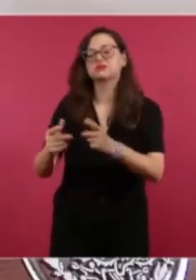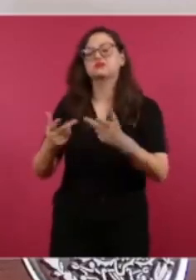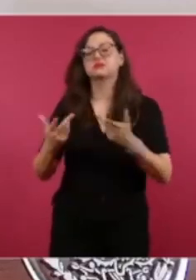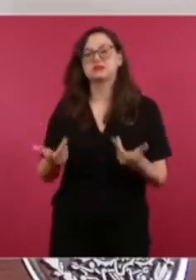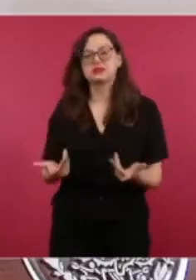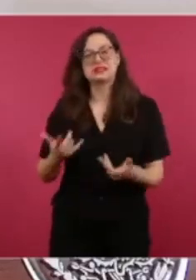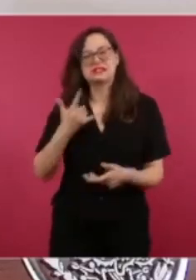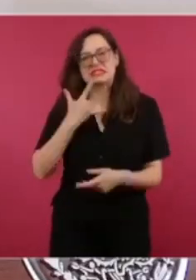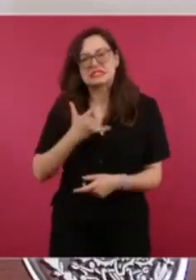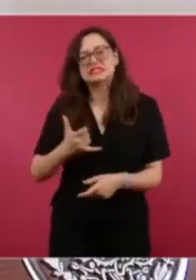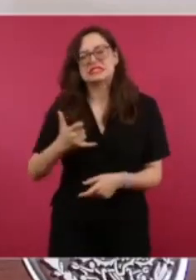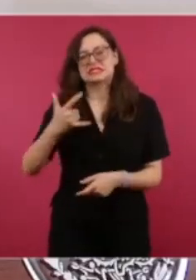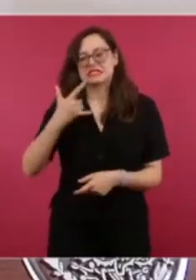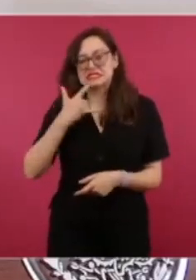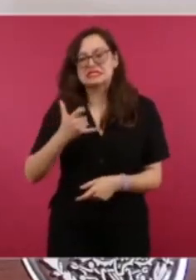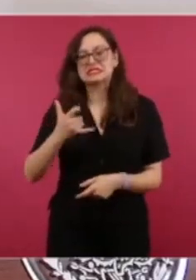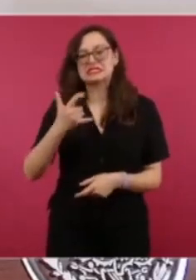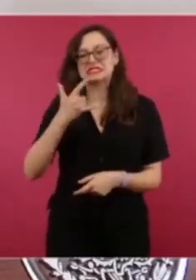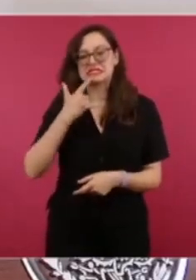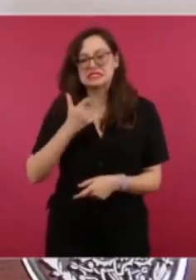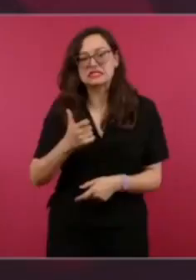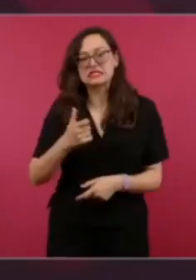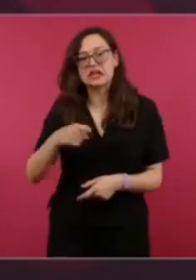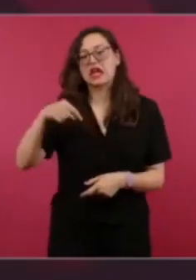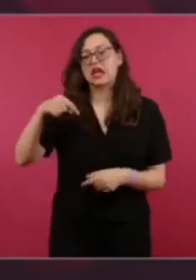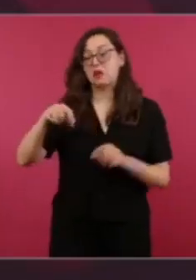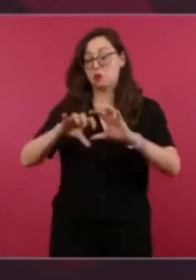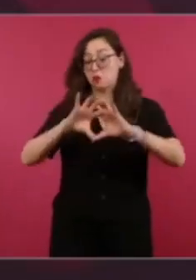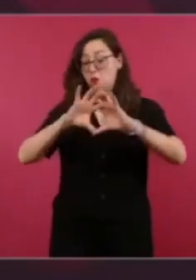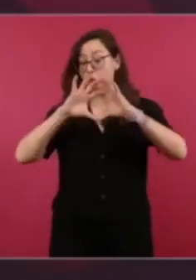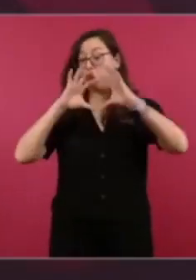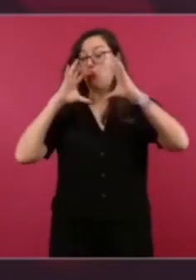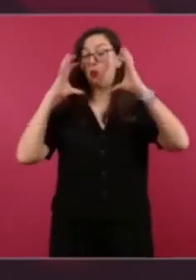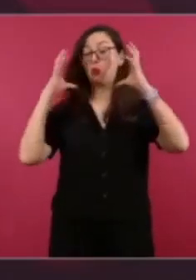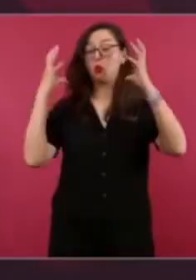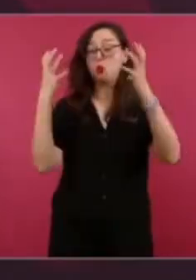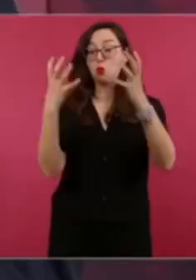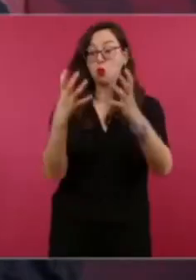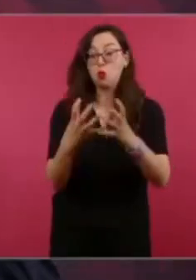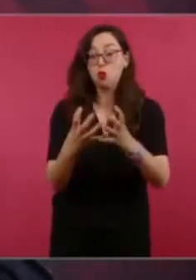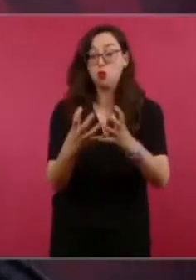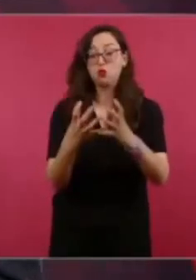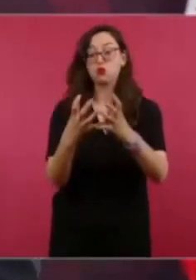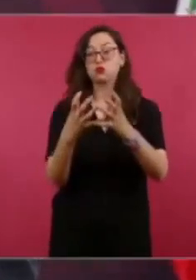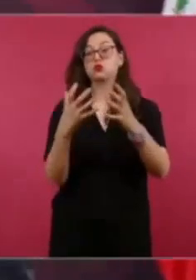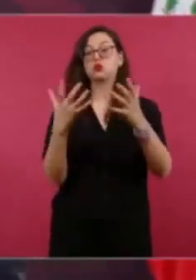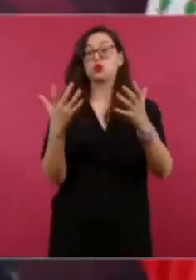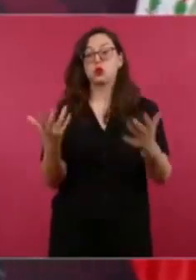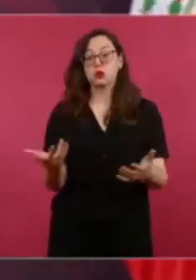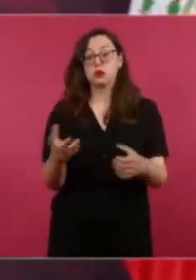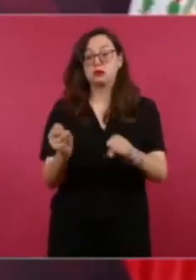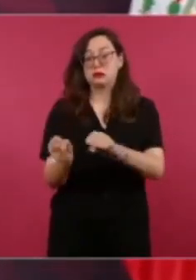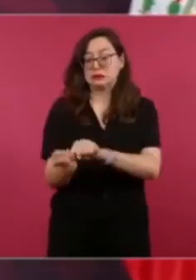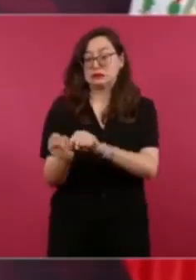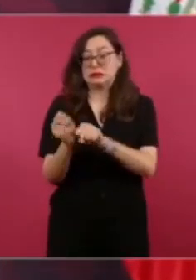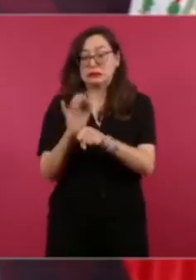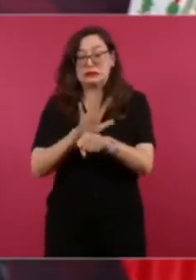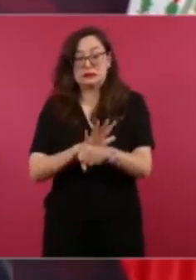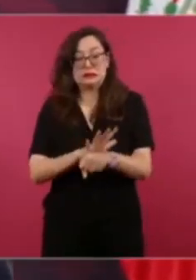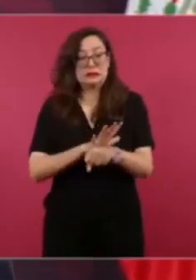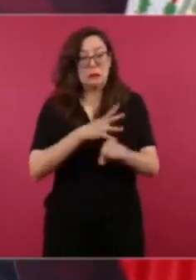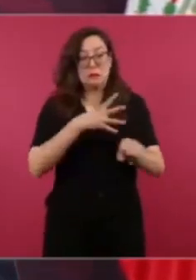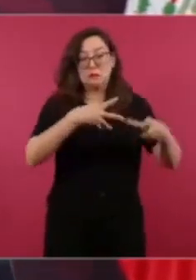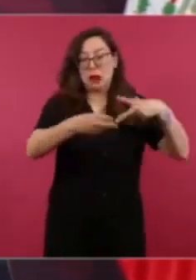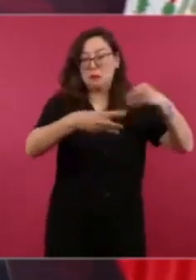México fue de los primeros países en el mundo en obtener la vacuna, pero no sólo eso,